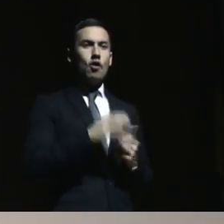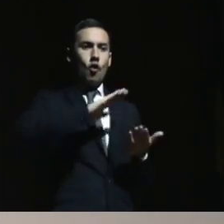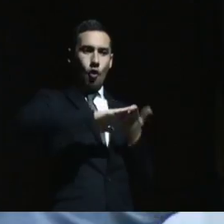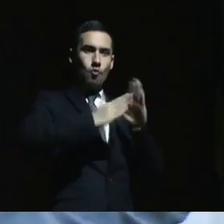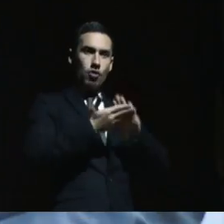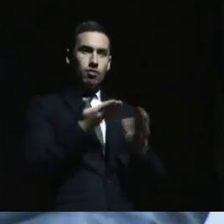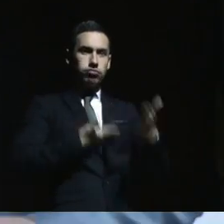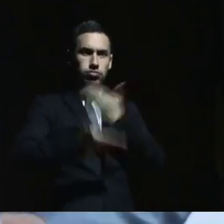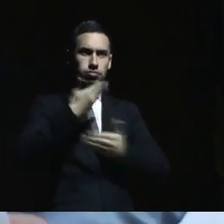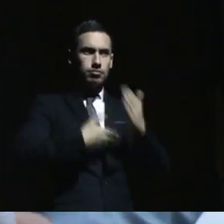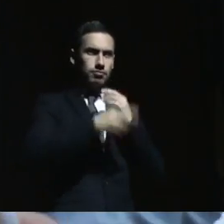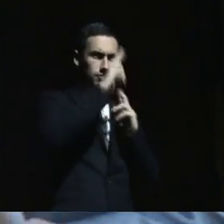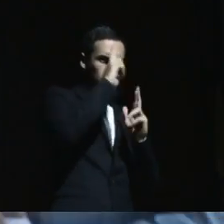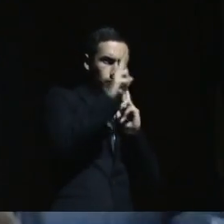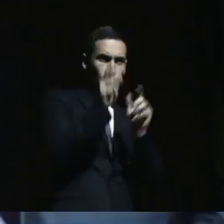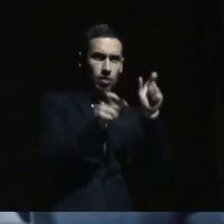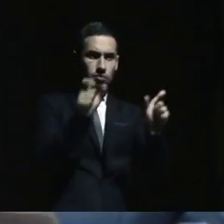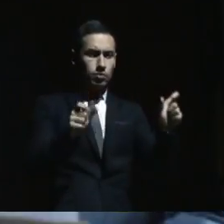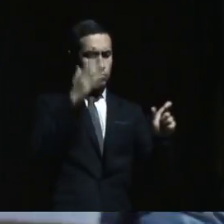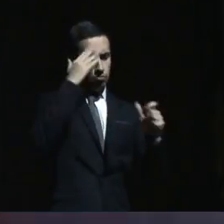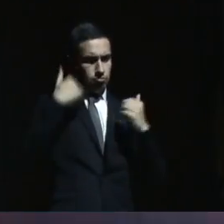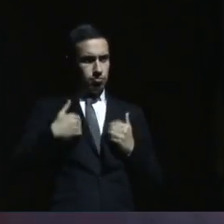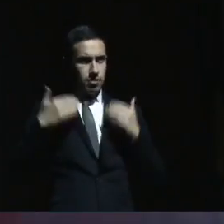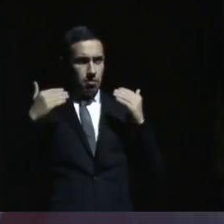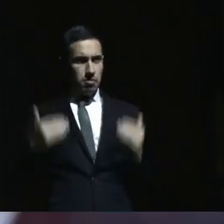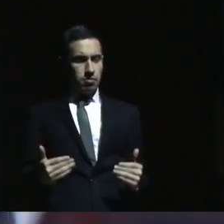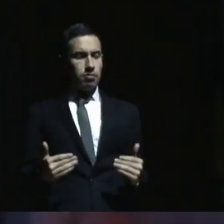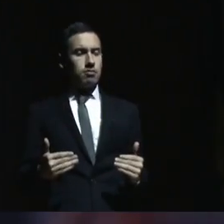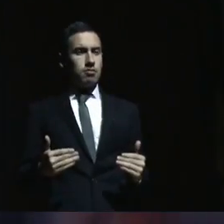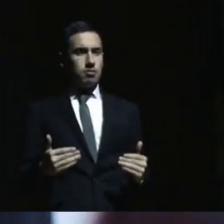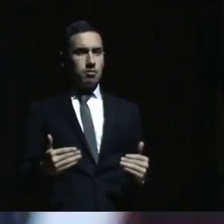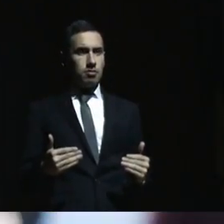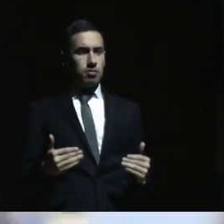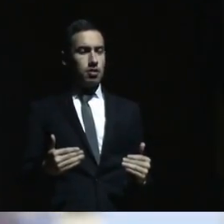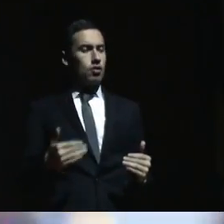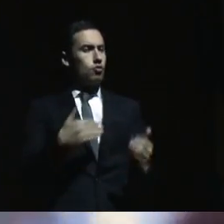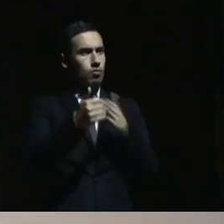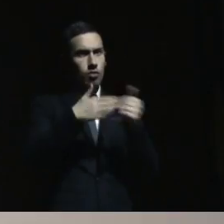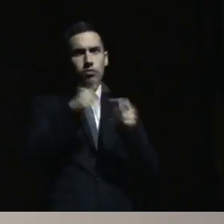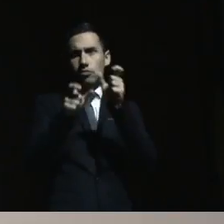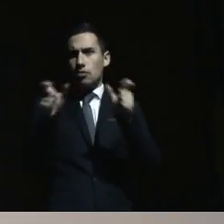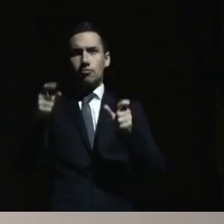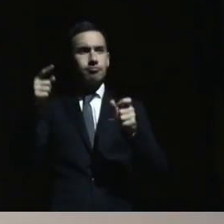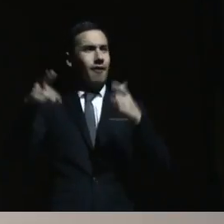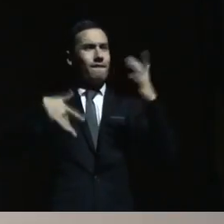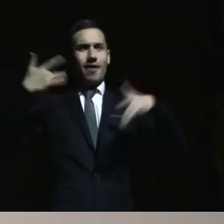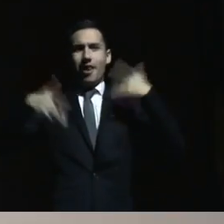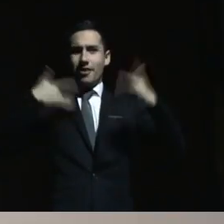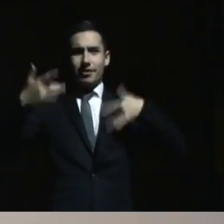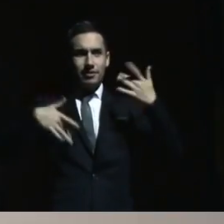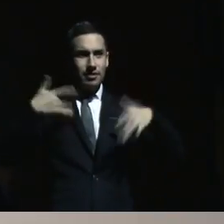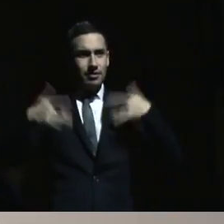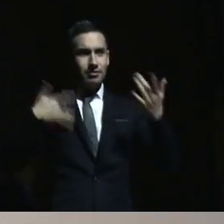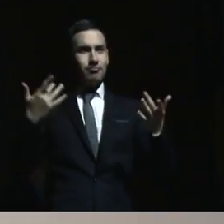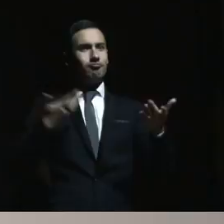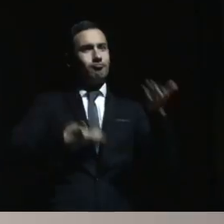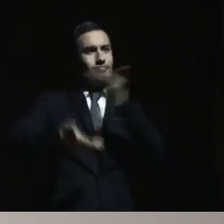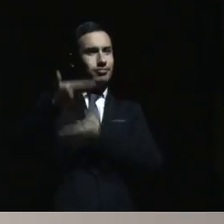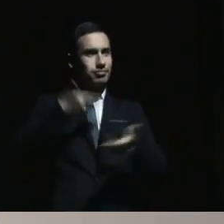a las personas, en parte de mi discapacidad, que sean felices, que sean felices, sean de su familia